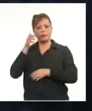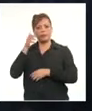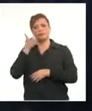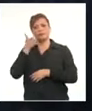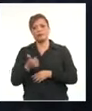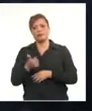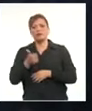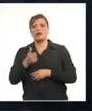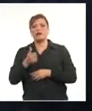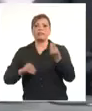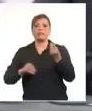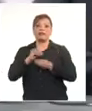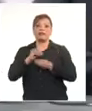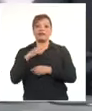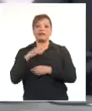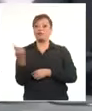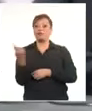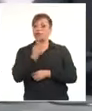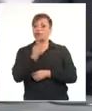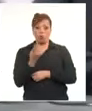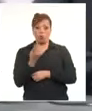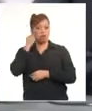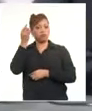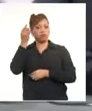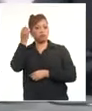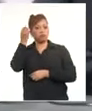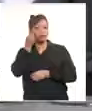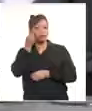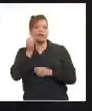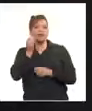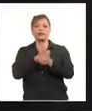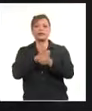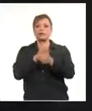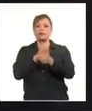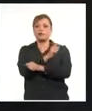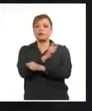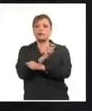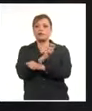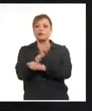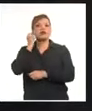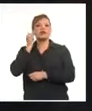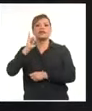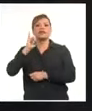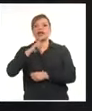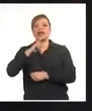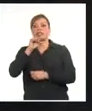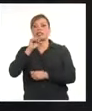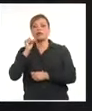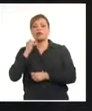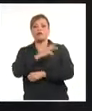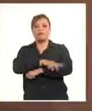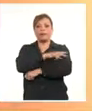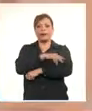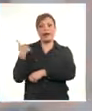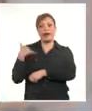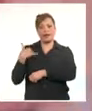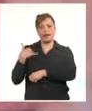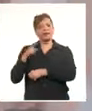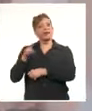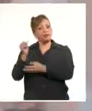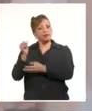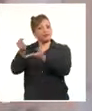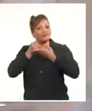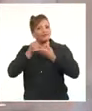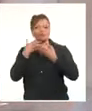del implante, es decir, entre todos. Y bueno, con el asesoramiento del profesor Ricardo, desde Argentina, que nos ha apoyado muchísimo. Bueno,